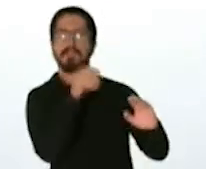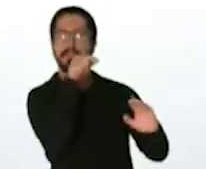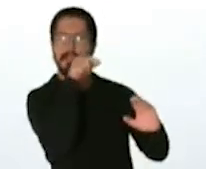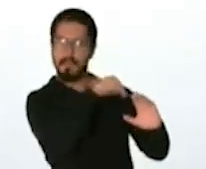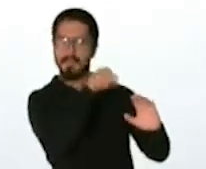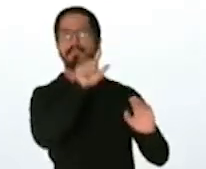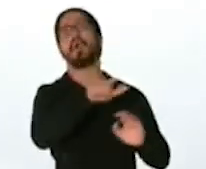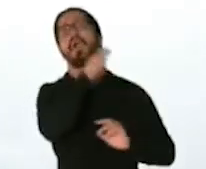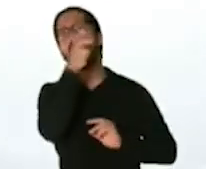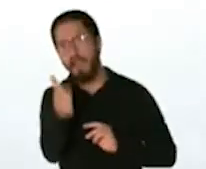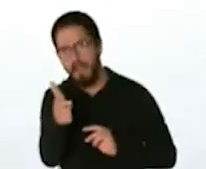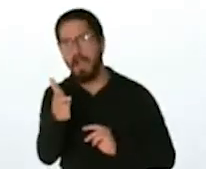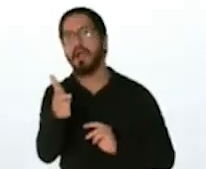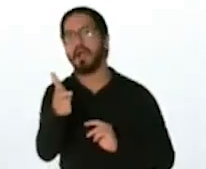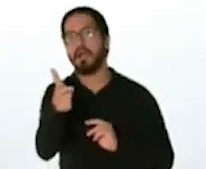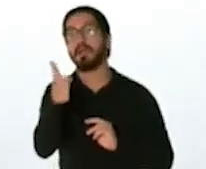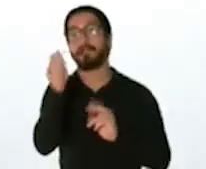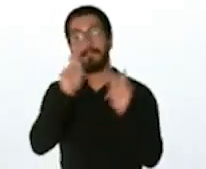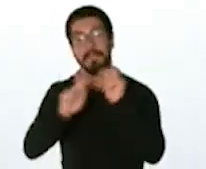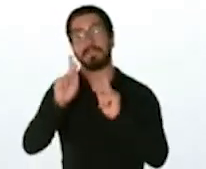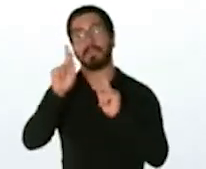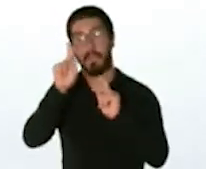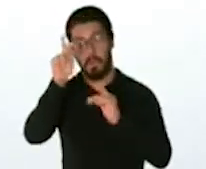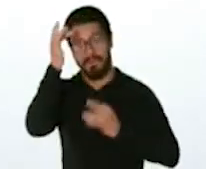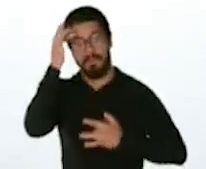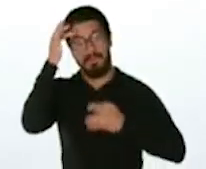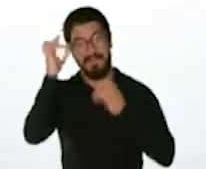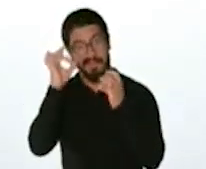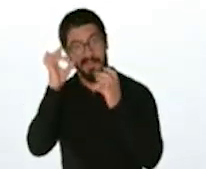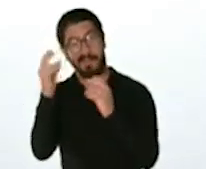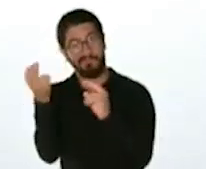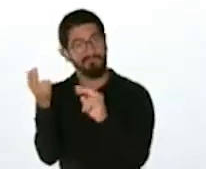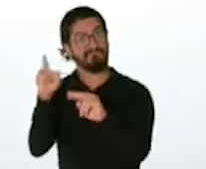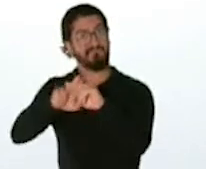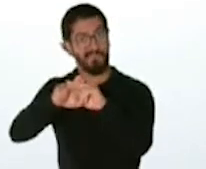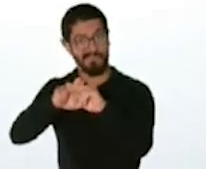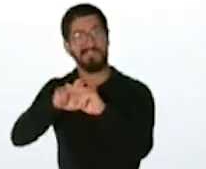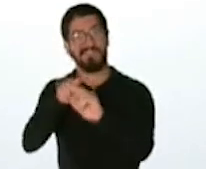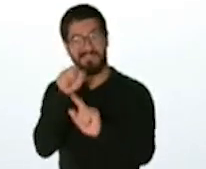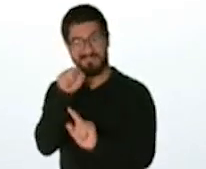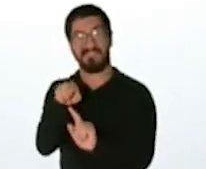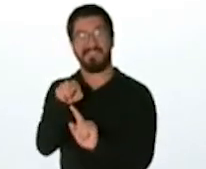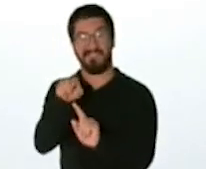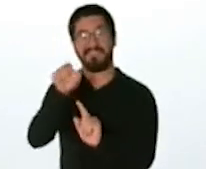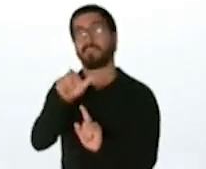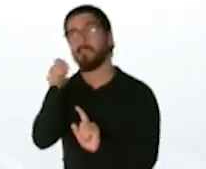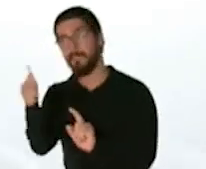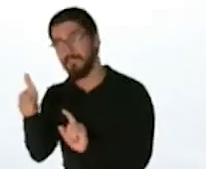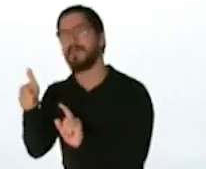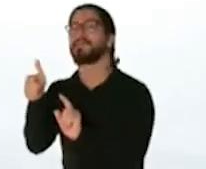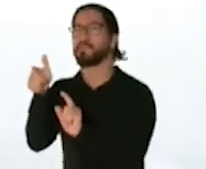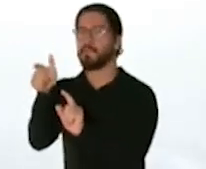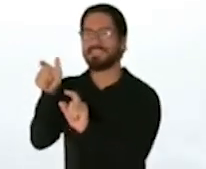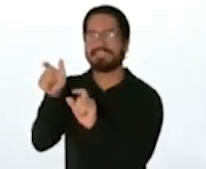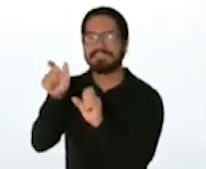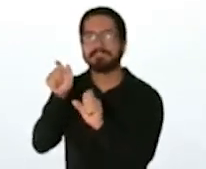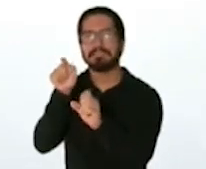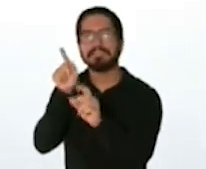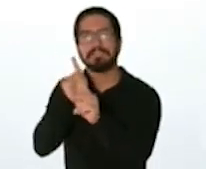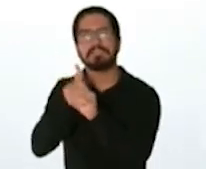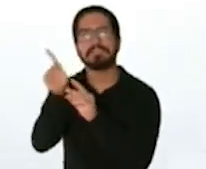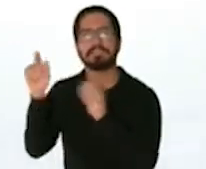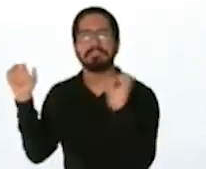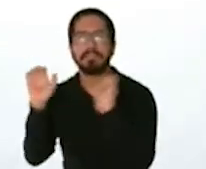mayores después las condiciones las condiciones crónicas también los trabajadores de primera respuesta incluyendo